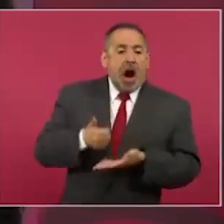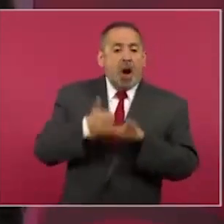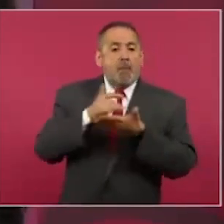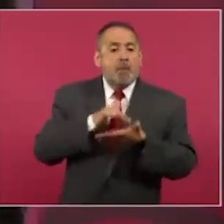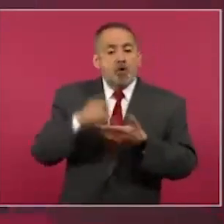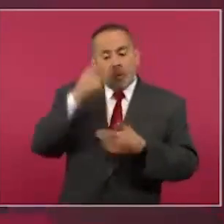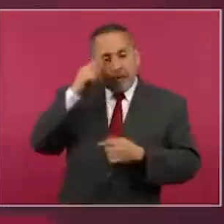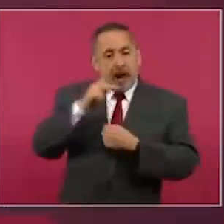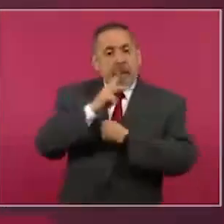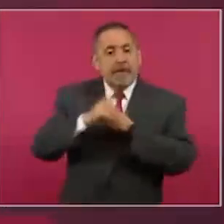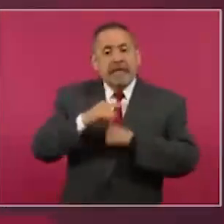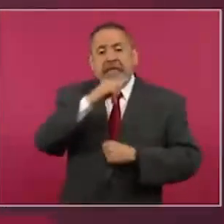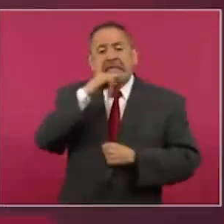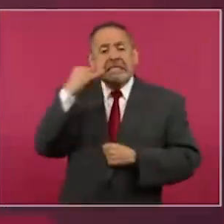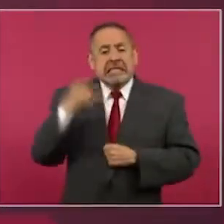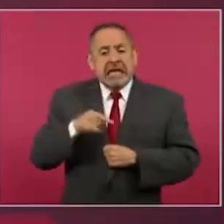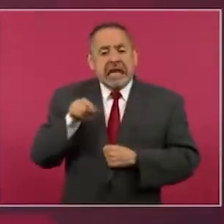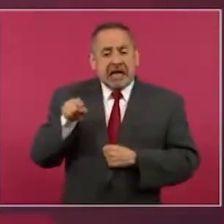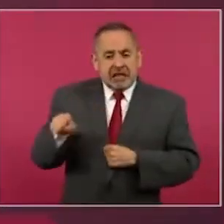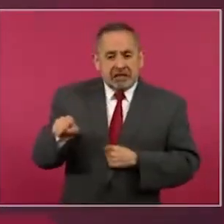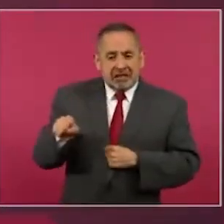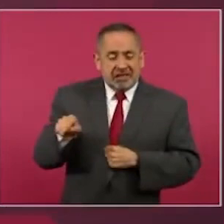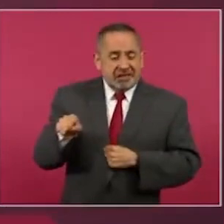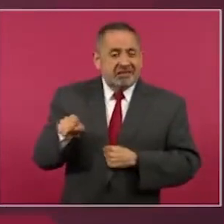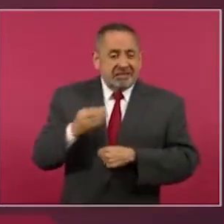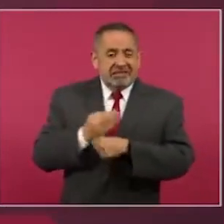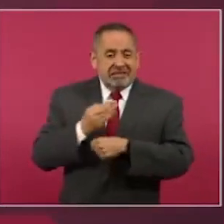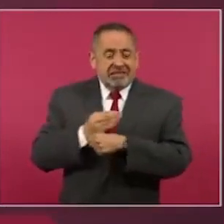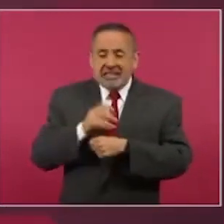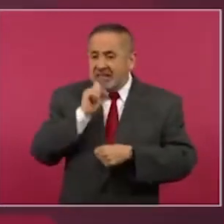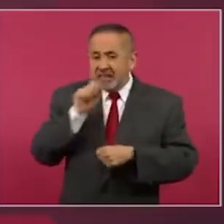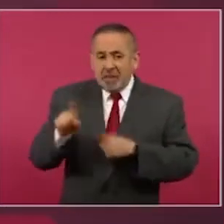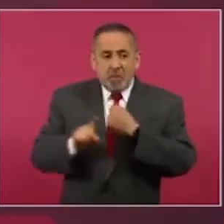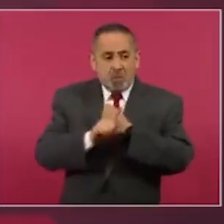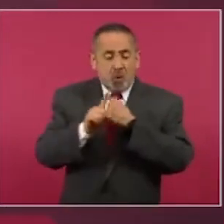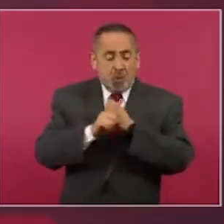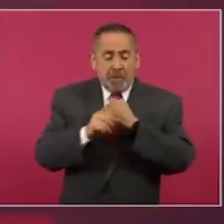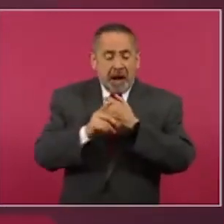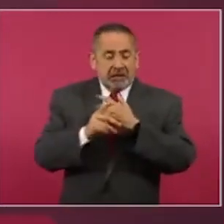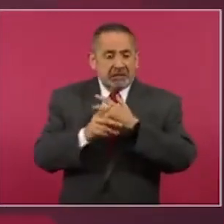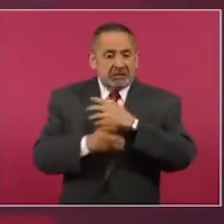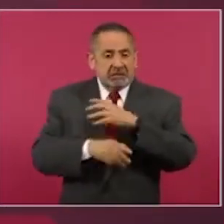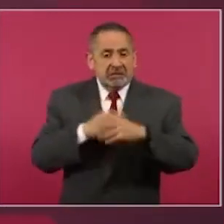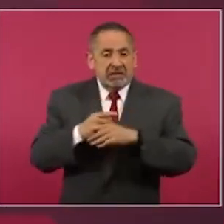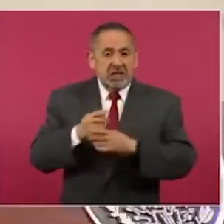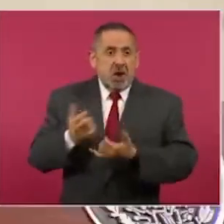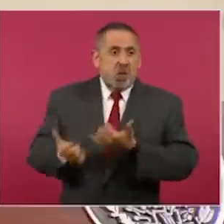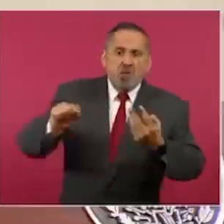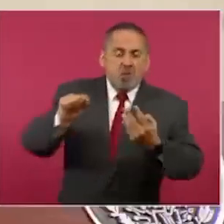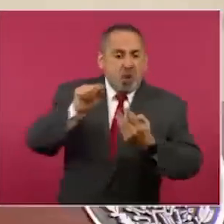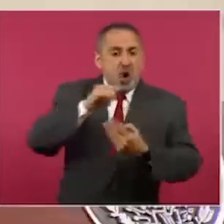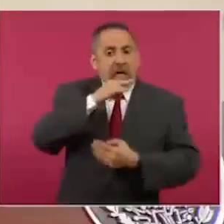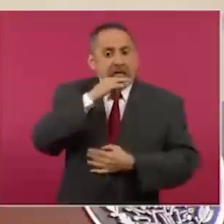presidente, porque están siendo afectados en Chile por incendios. Muchos,